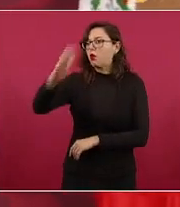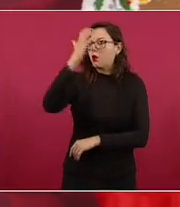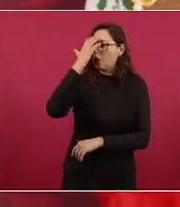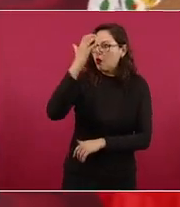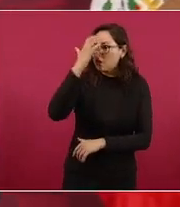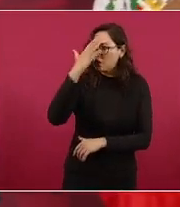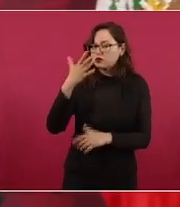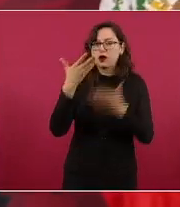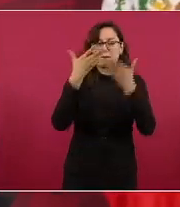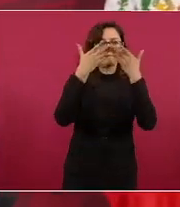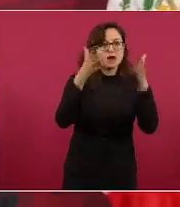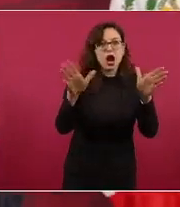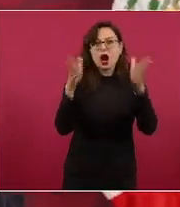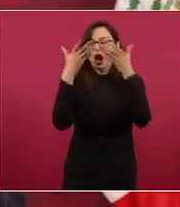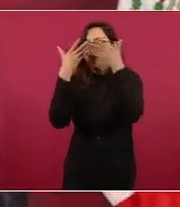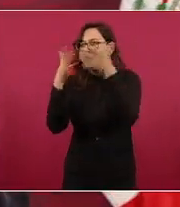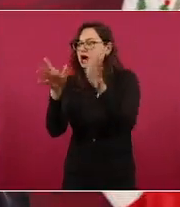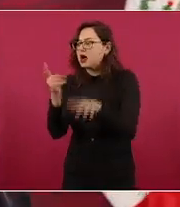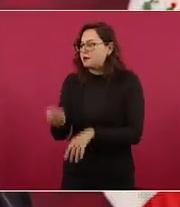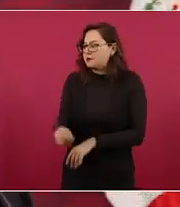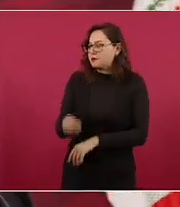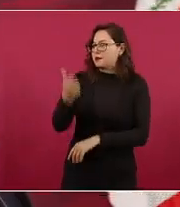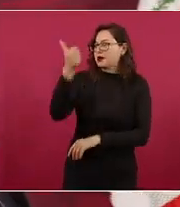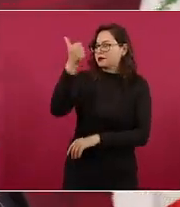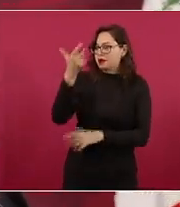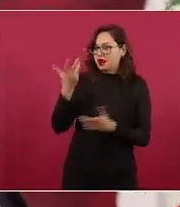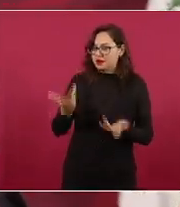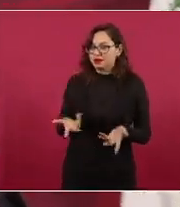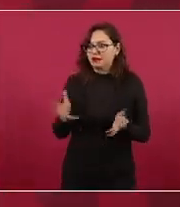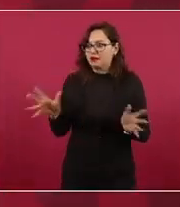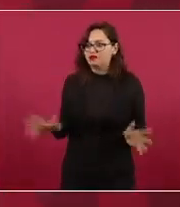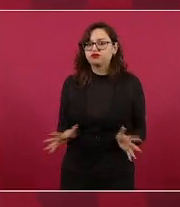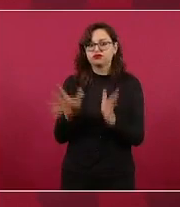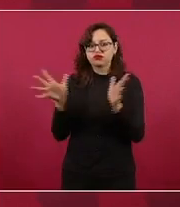región maya y también ayudar